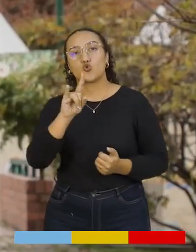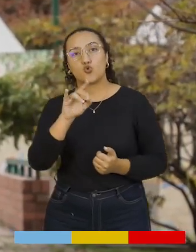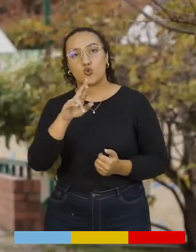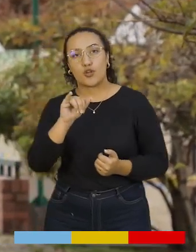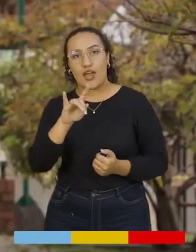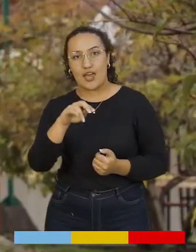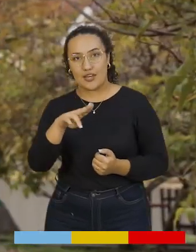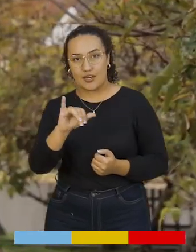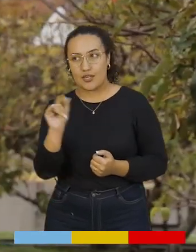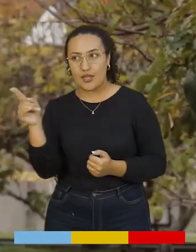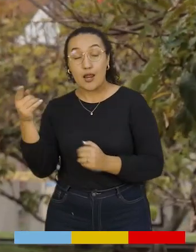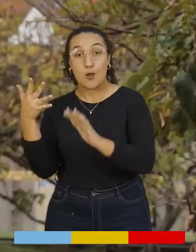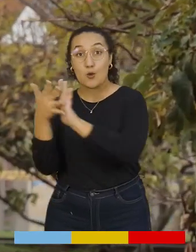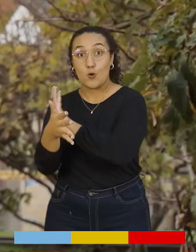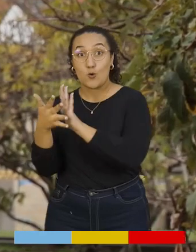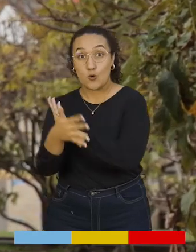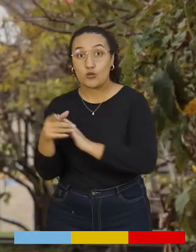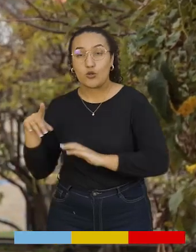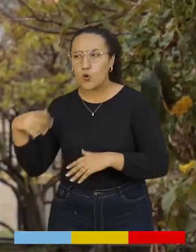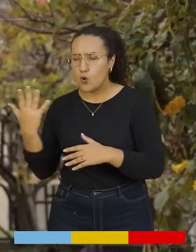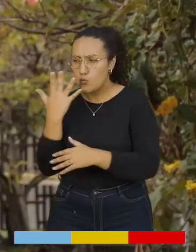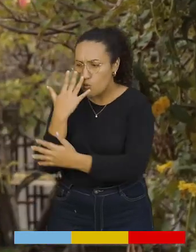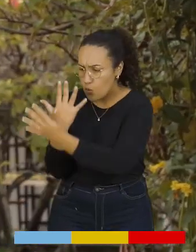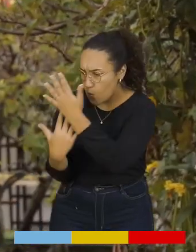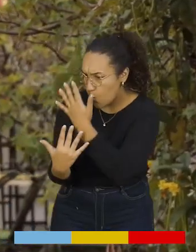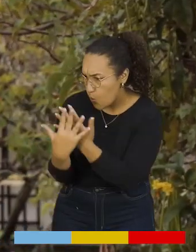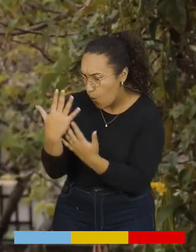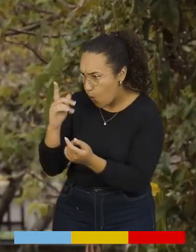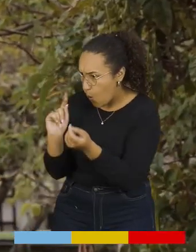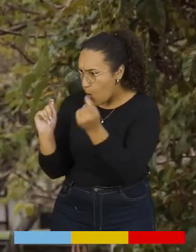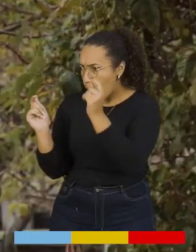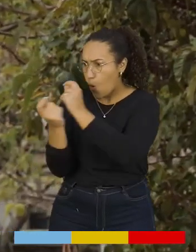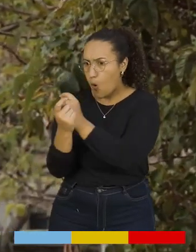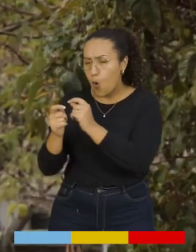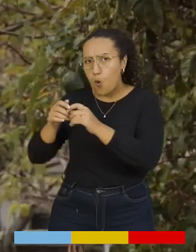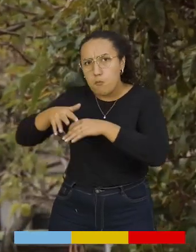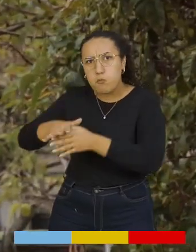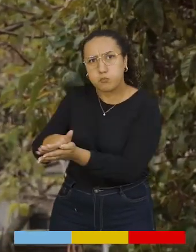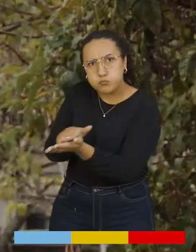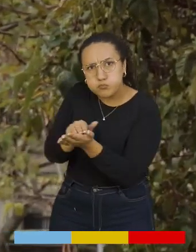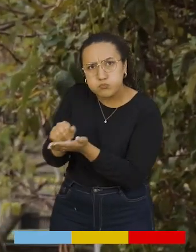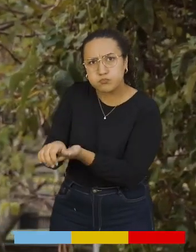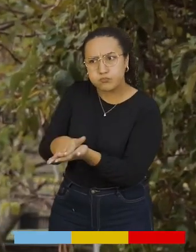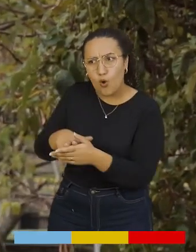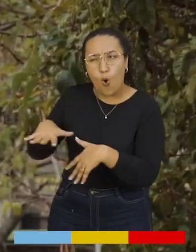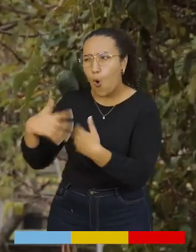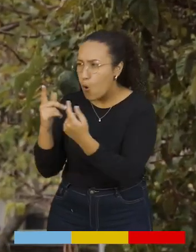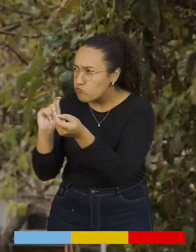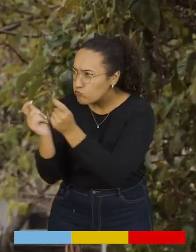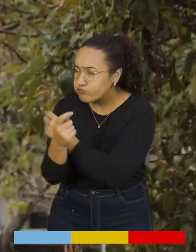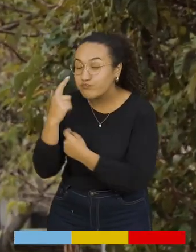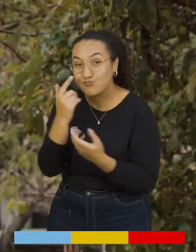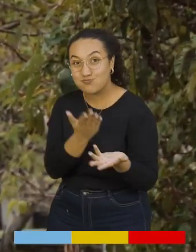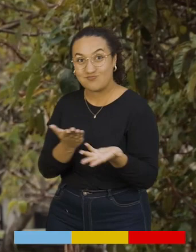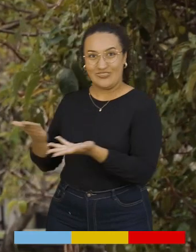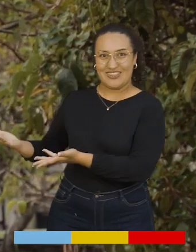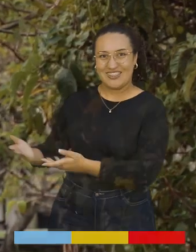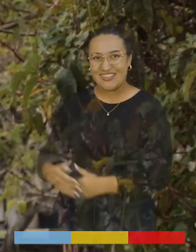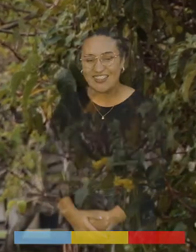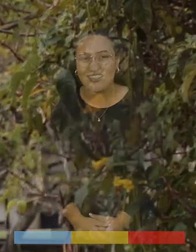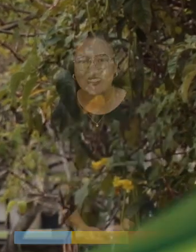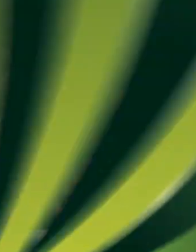nuestra compañera Jurani esta nota en donde conoceremos las historias de este hombre y de sus maravillosas manos, cómo